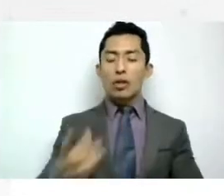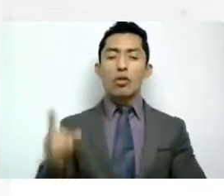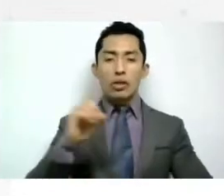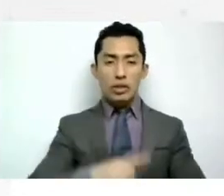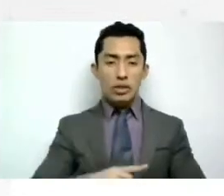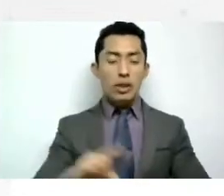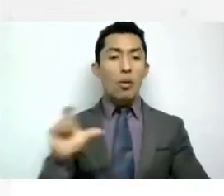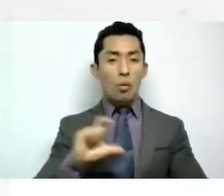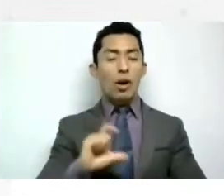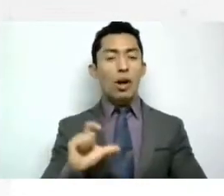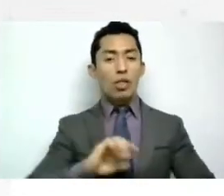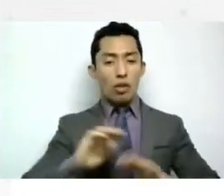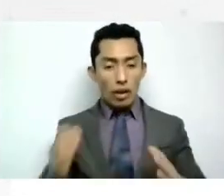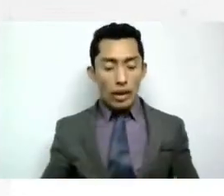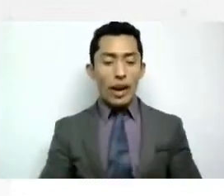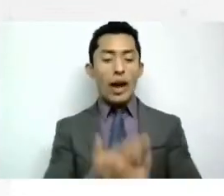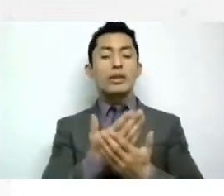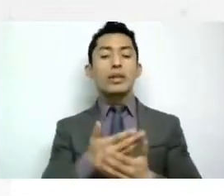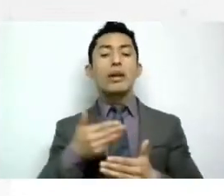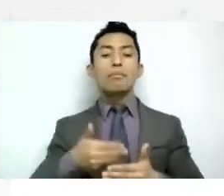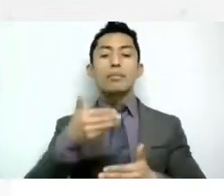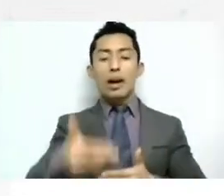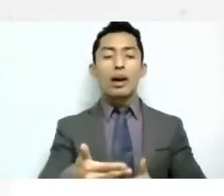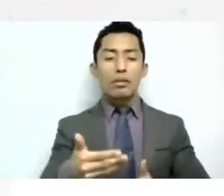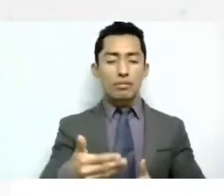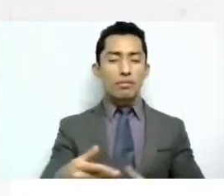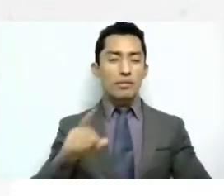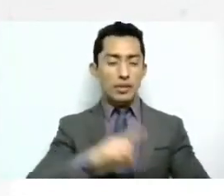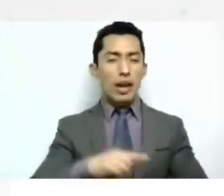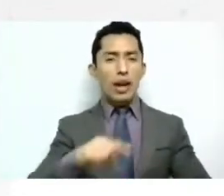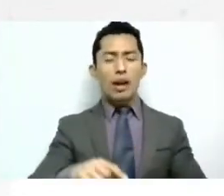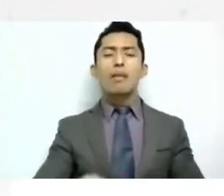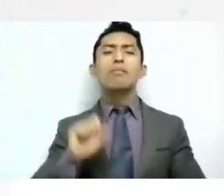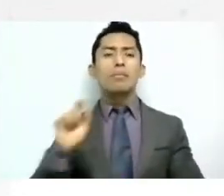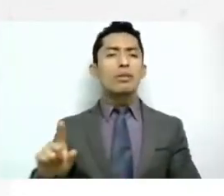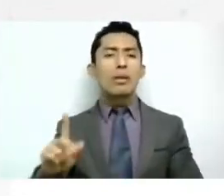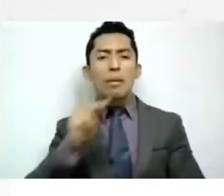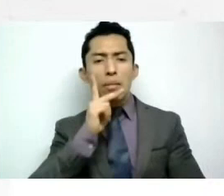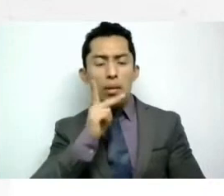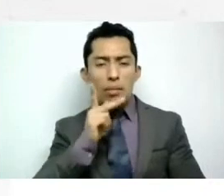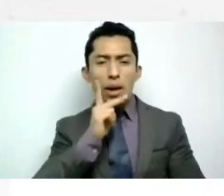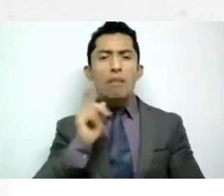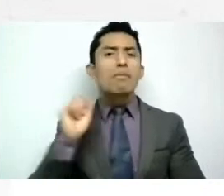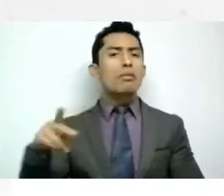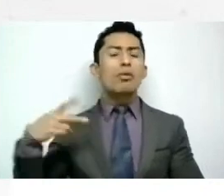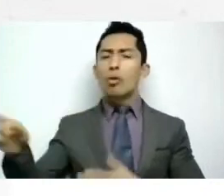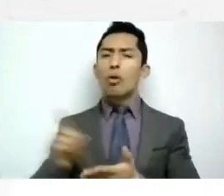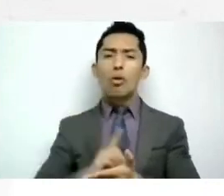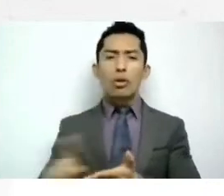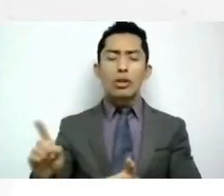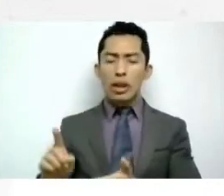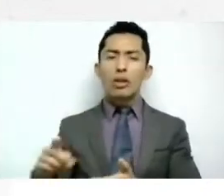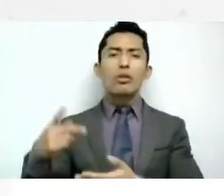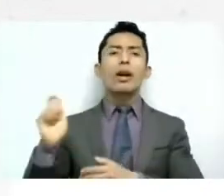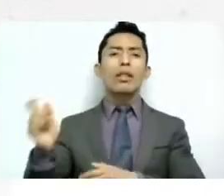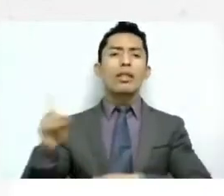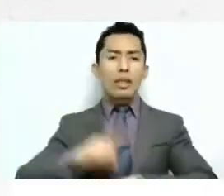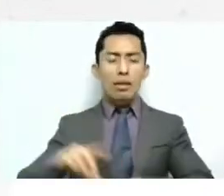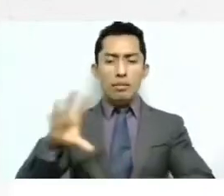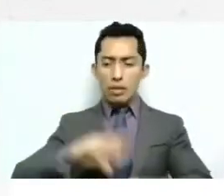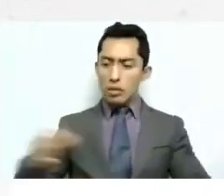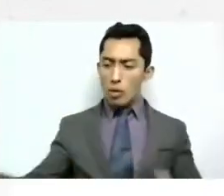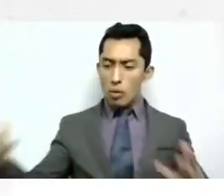de del alumbramiento también el padre debe de tener los mismos días ¿por qué? porque así se va